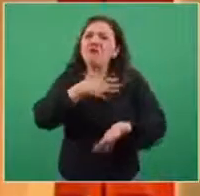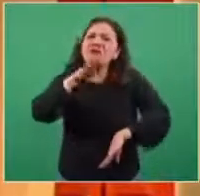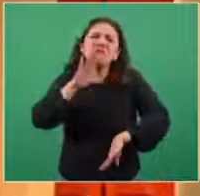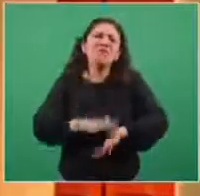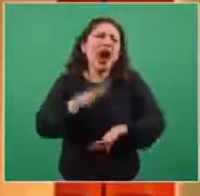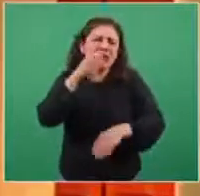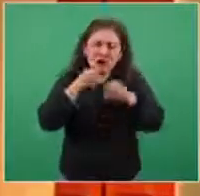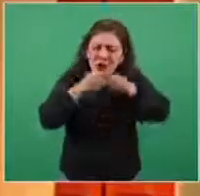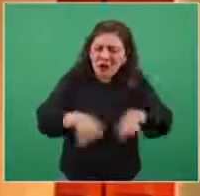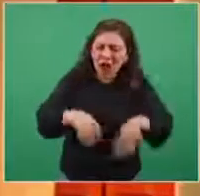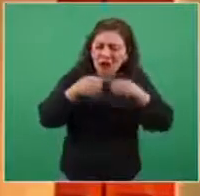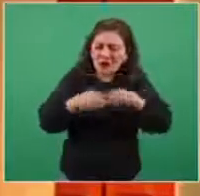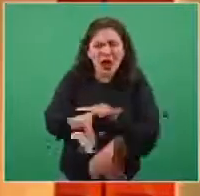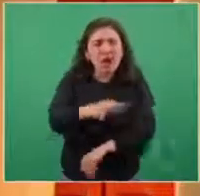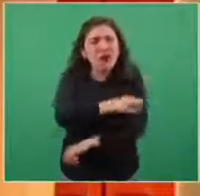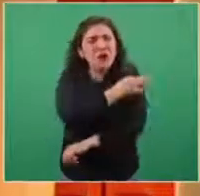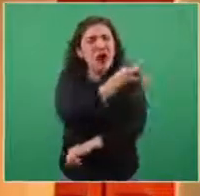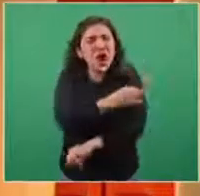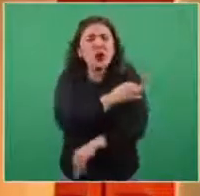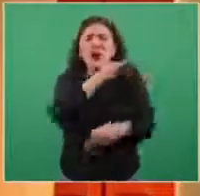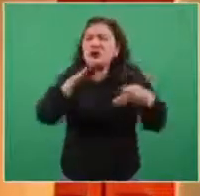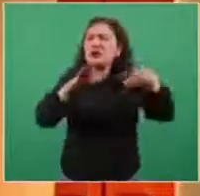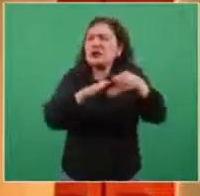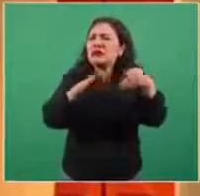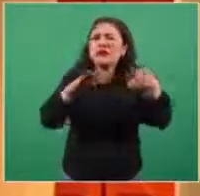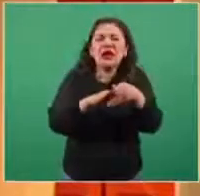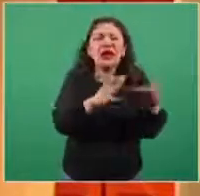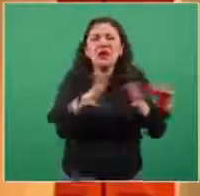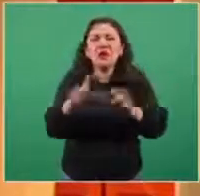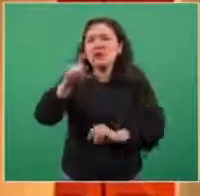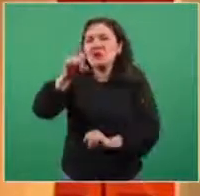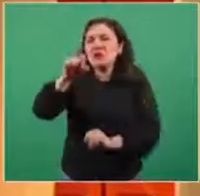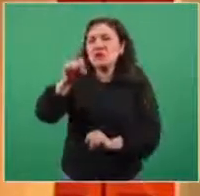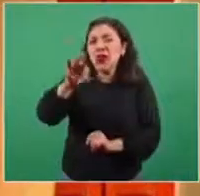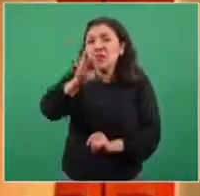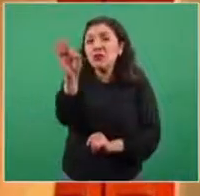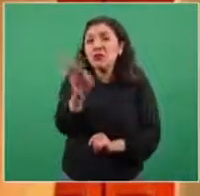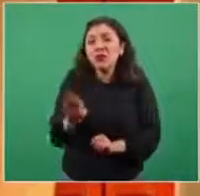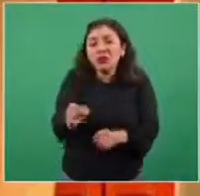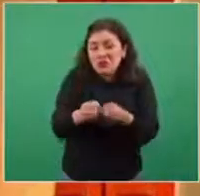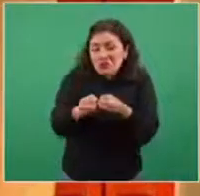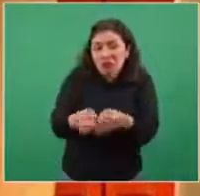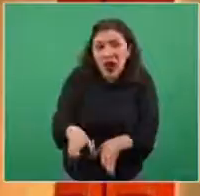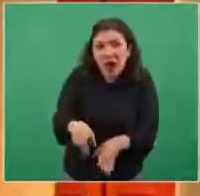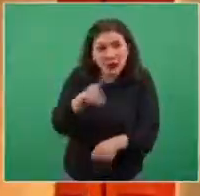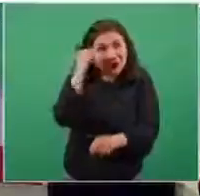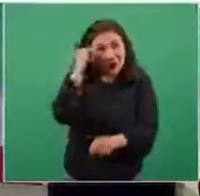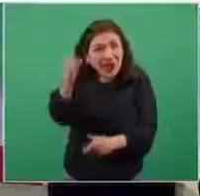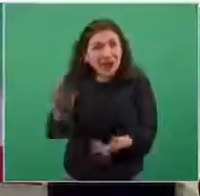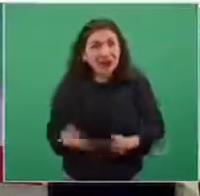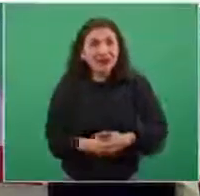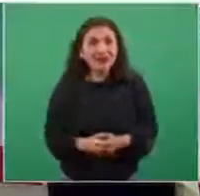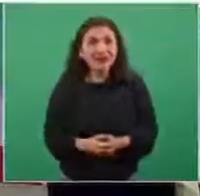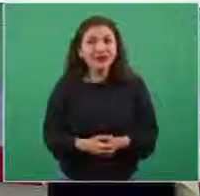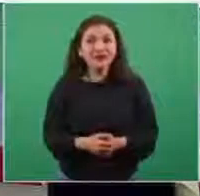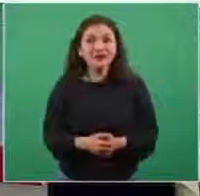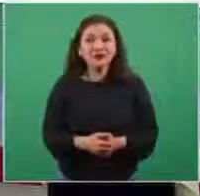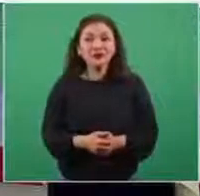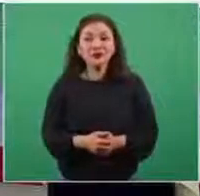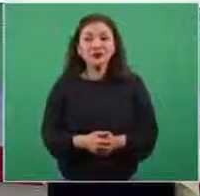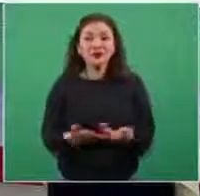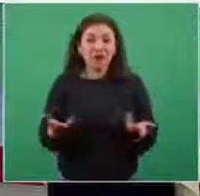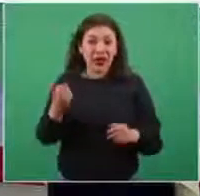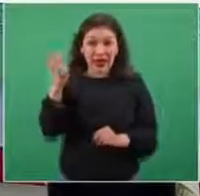desaprovechamiento o pérdida casi cercanas al 20 por ciento, imagínense ustedes. Entonces,